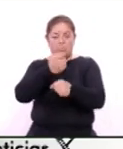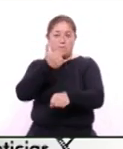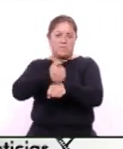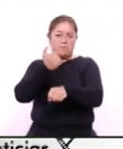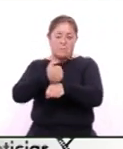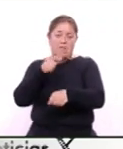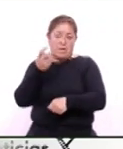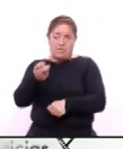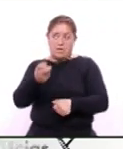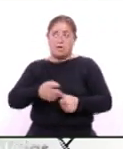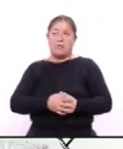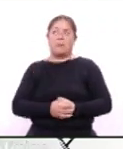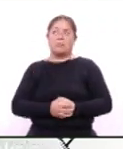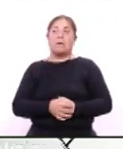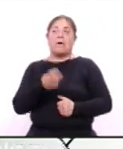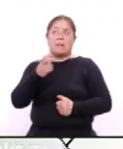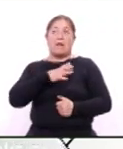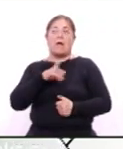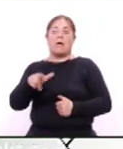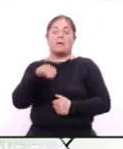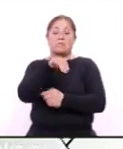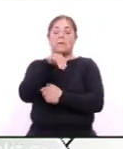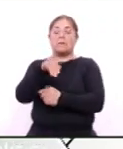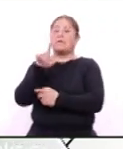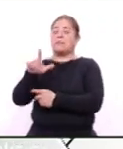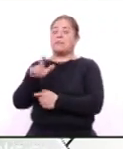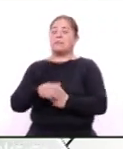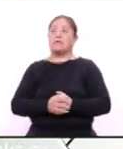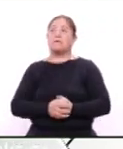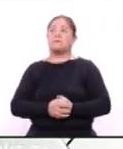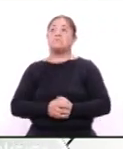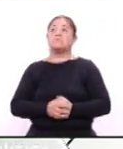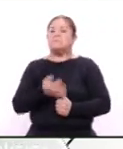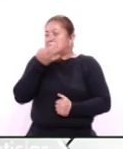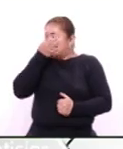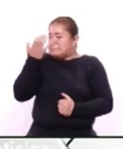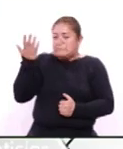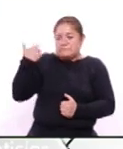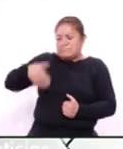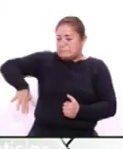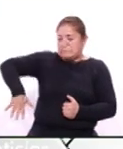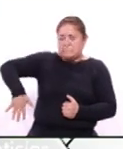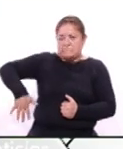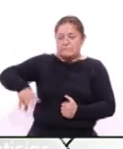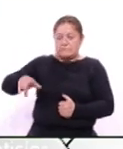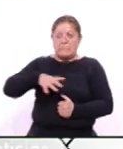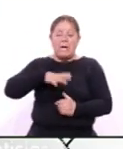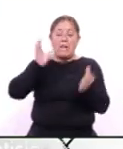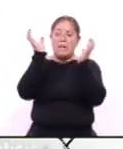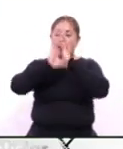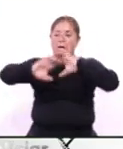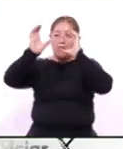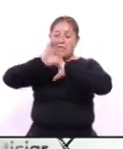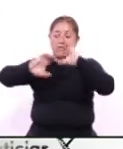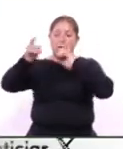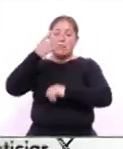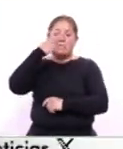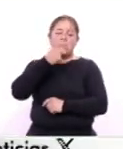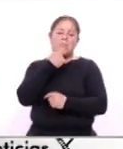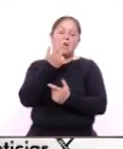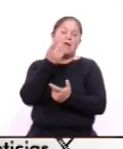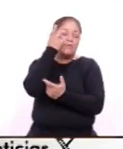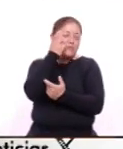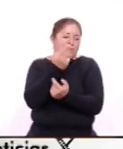ejemplares ahí está Miguel Enelira la UNAM recientemente acaba de reeditar las canciones para dormir a pastillita